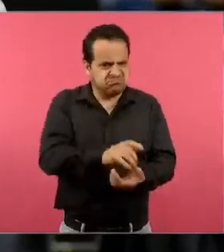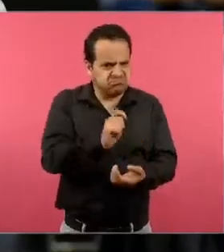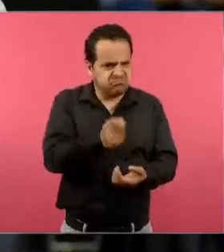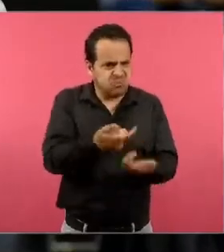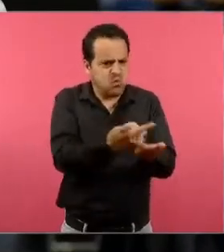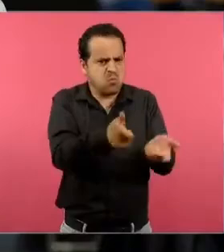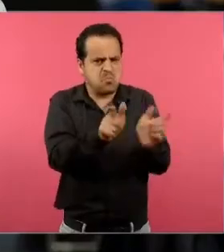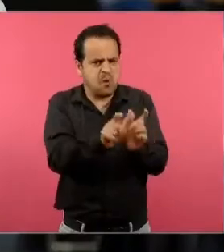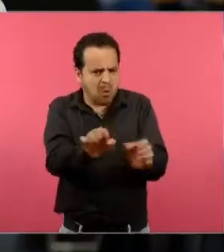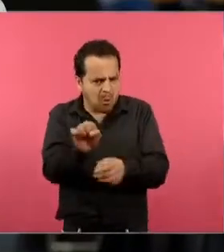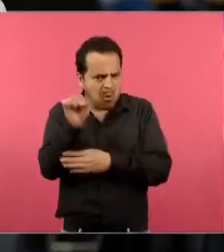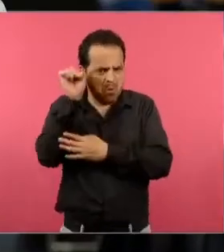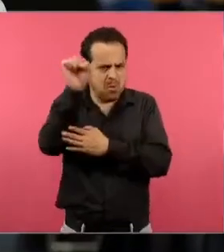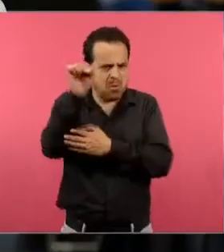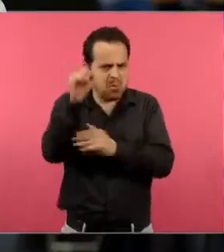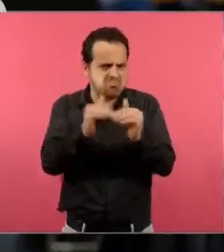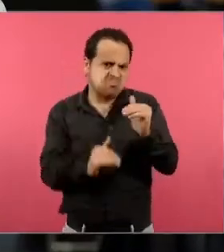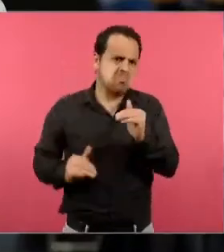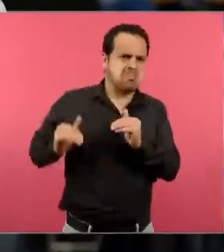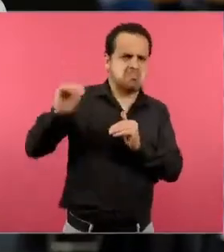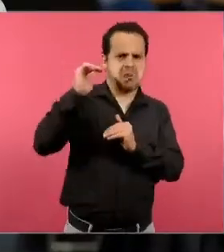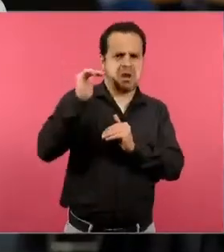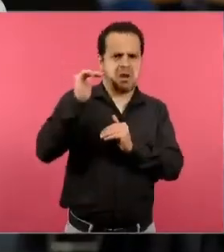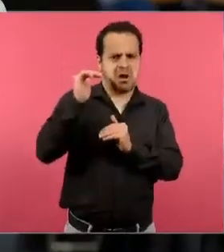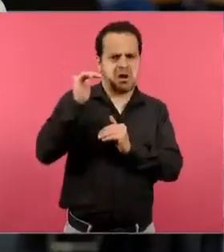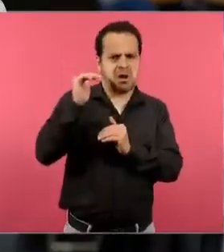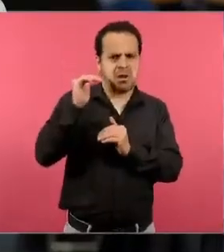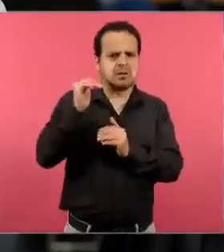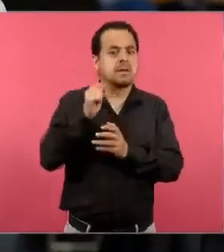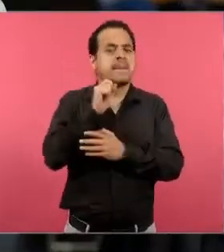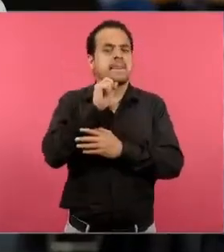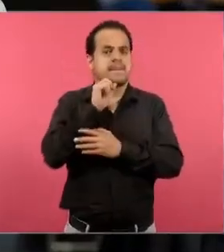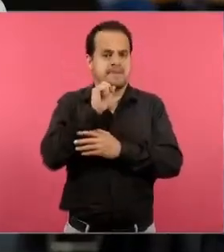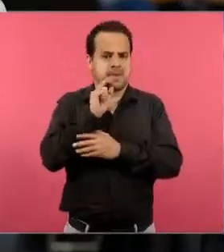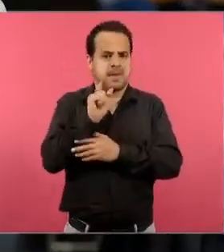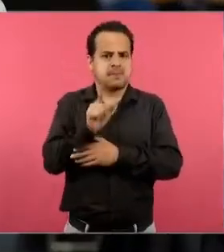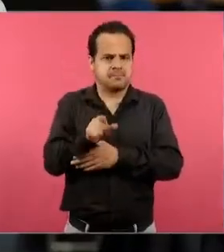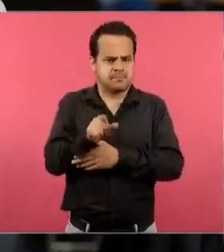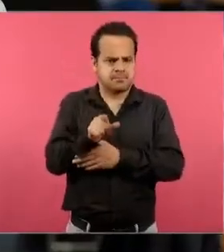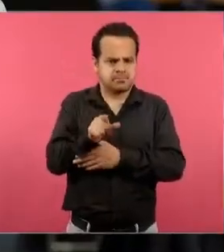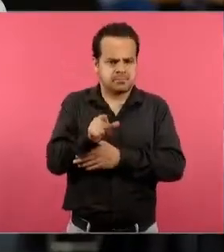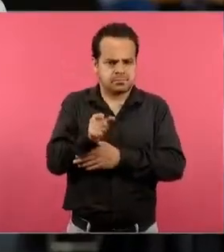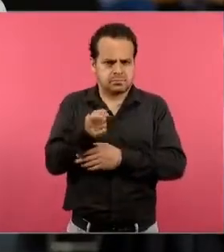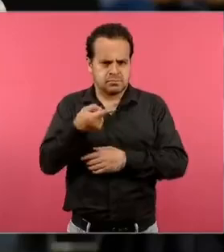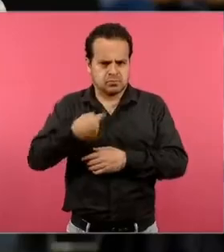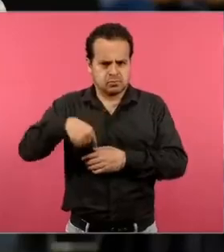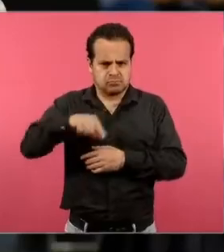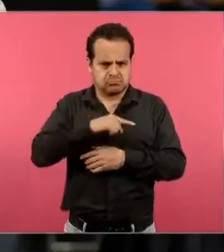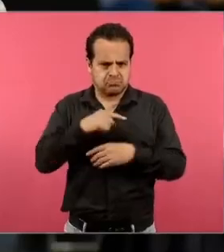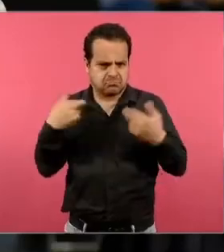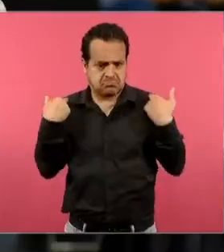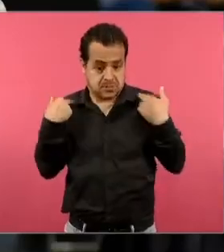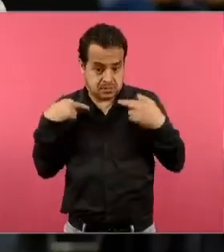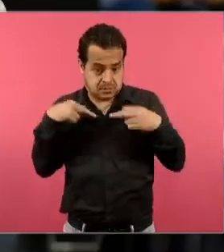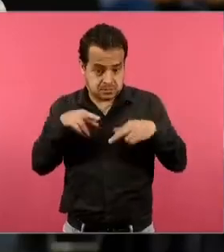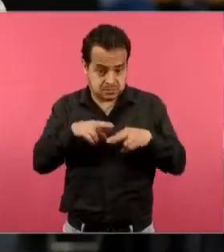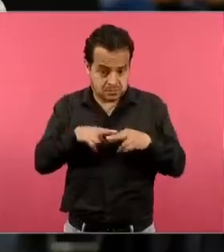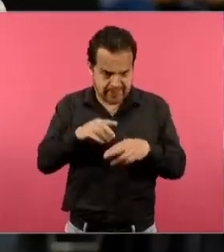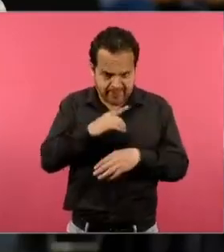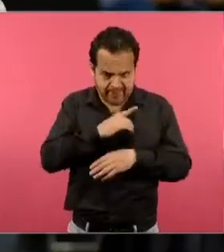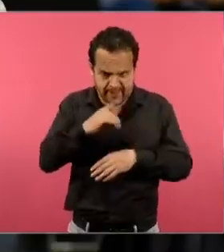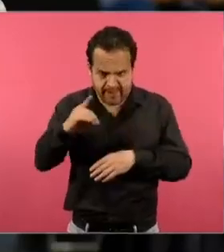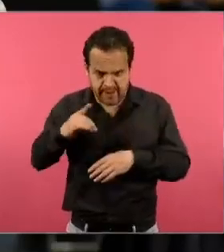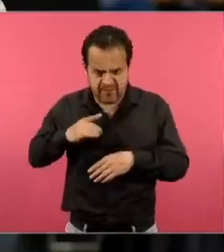hegemónicos. E incluso se somete, se espera que los maestros que se sometan o que estudien este libro,